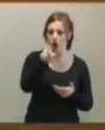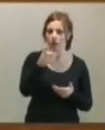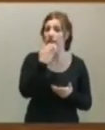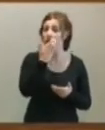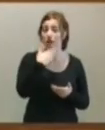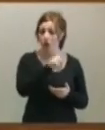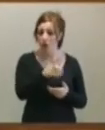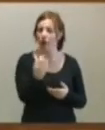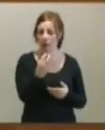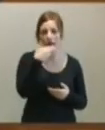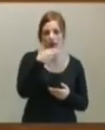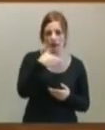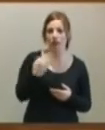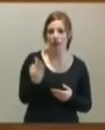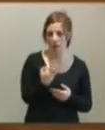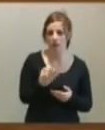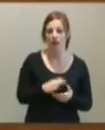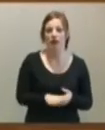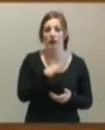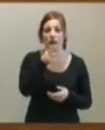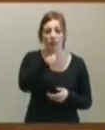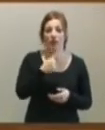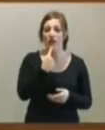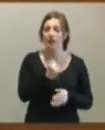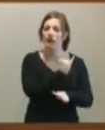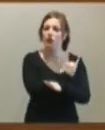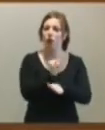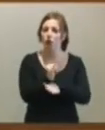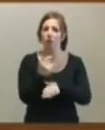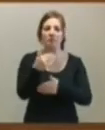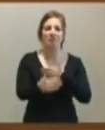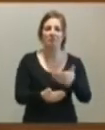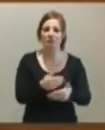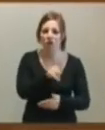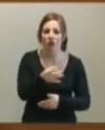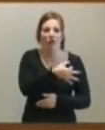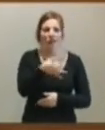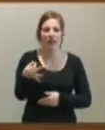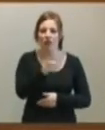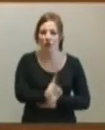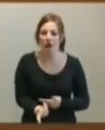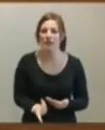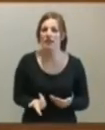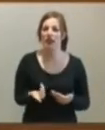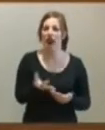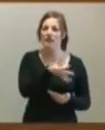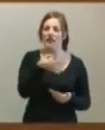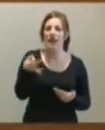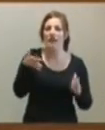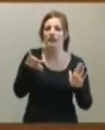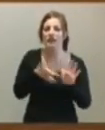conocerlo. Y el decir que esa institución, pues, que no tramita, que no es eficaz, que la eficacia es la